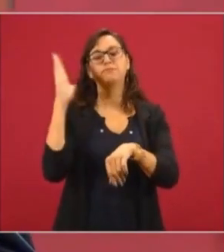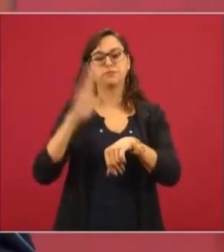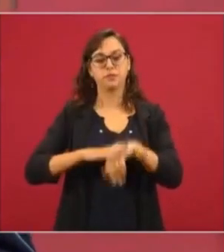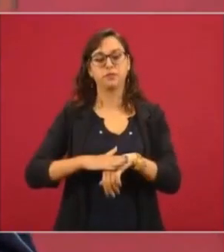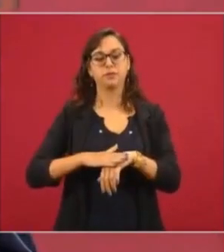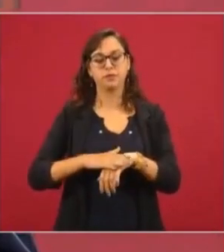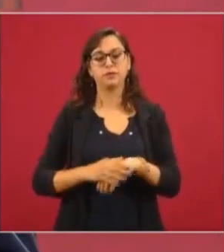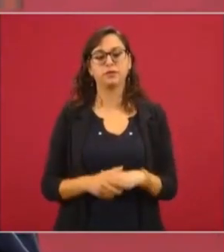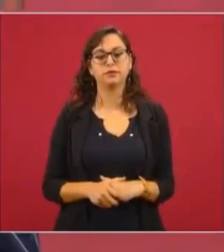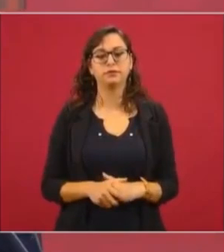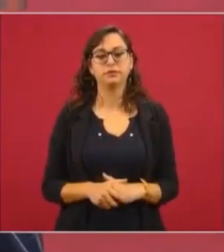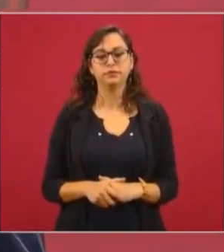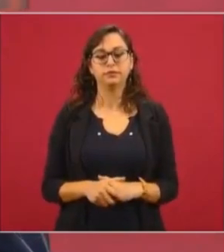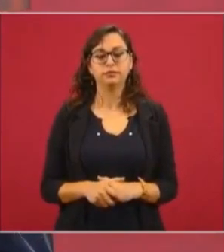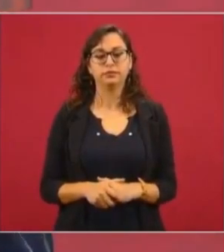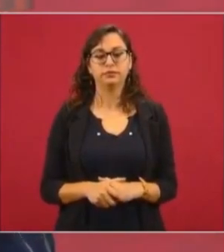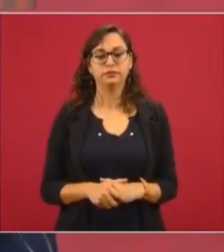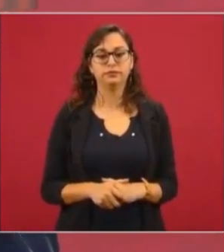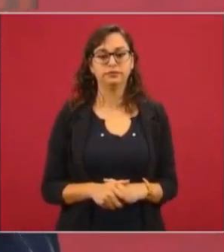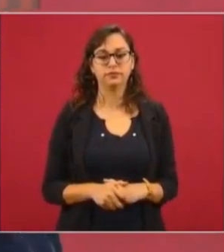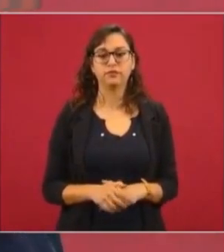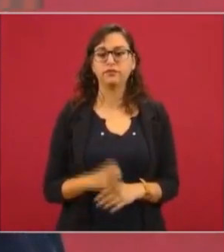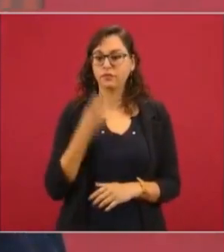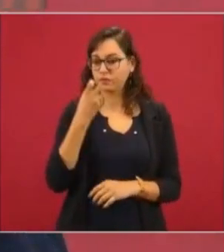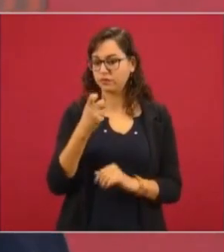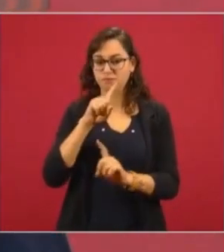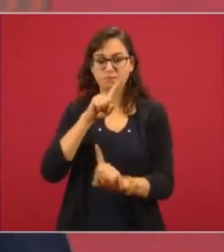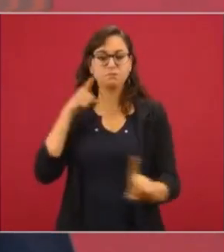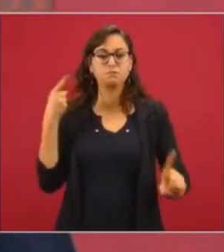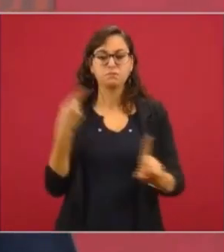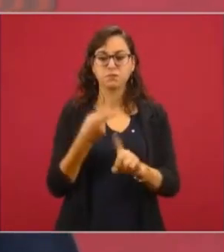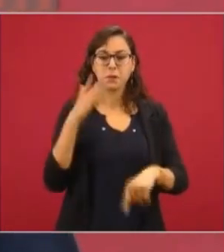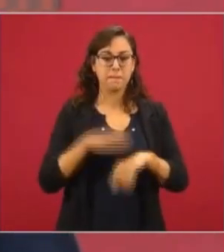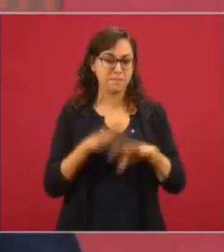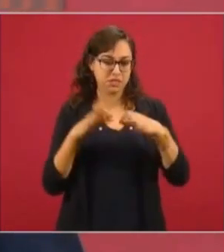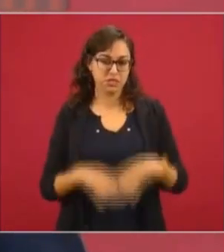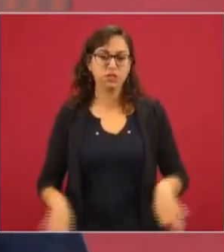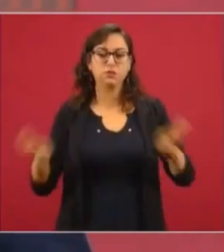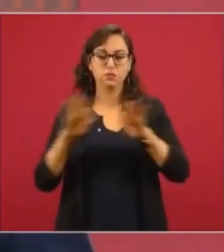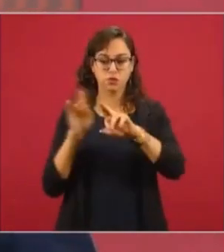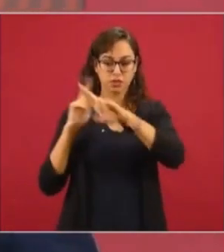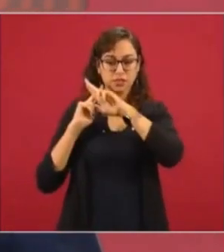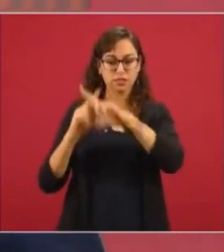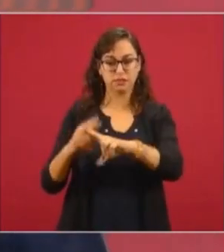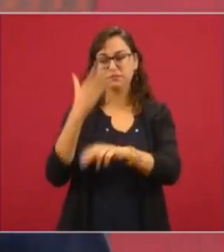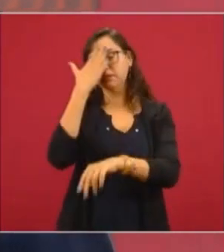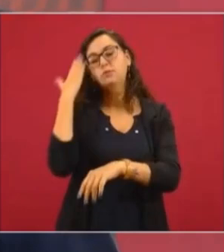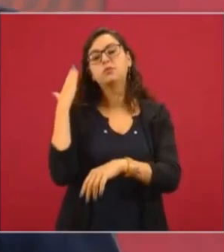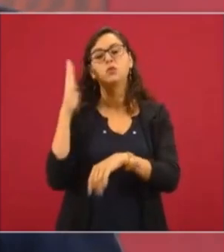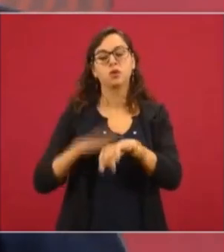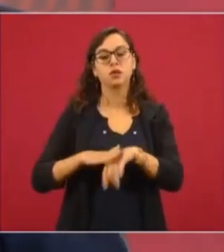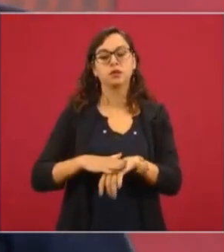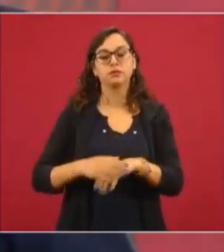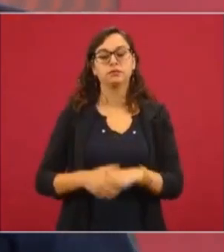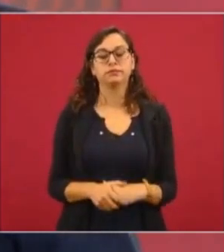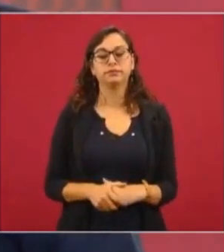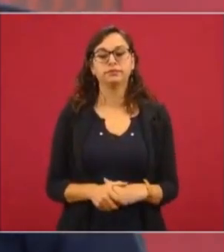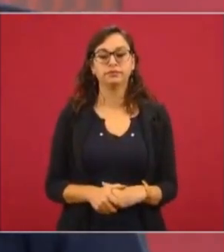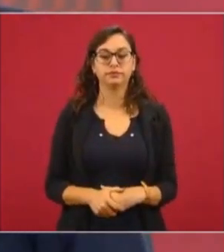año próximo. Esa es la esencia de la conmemoración del año próximo. Y también